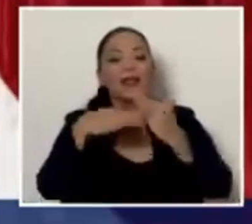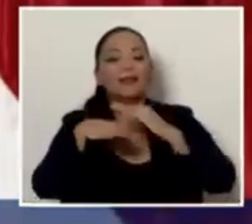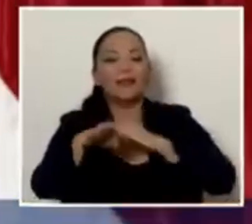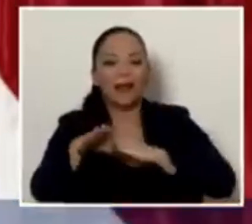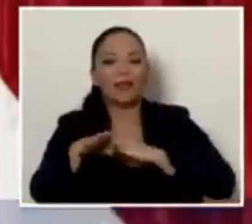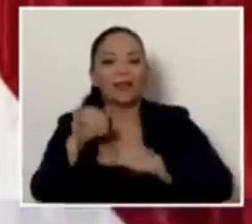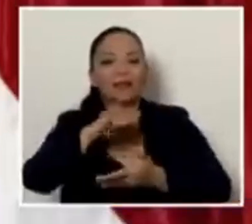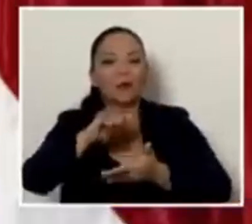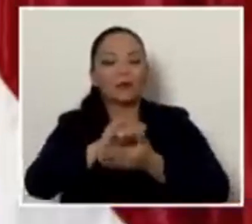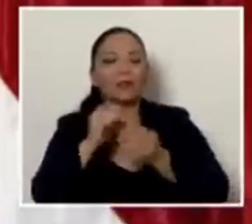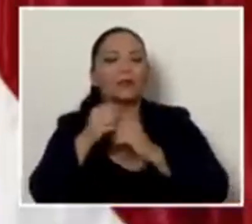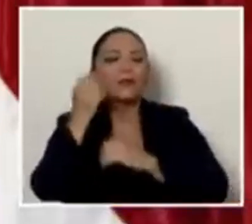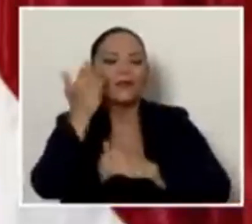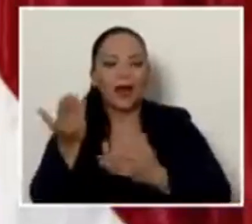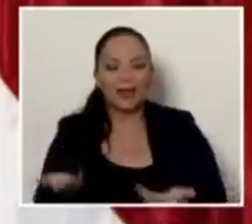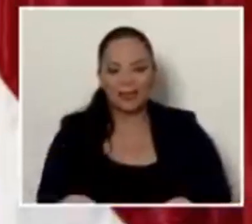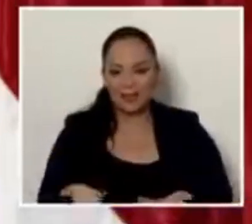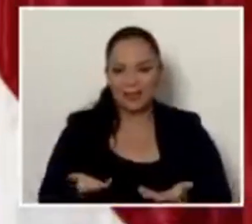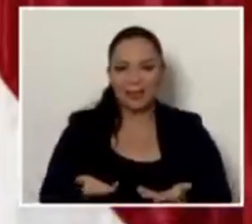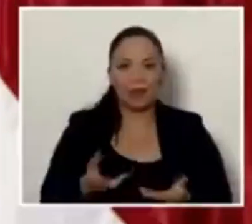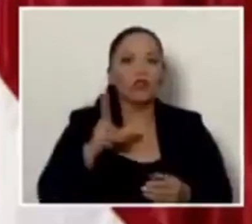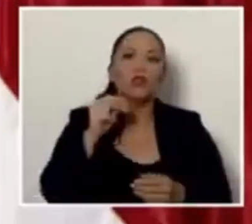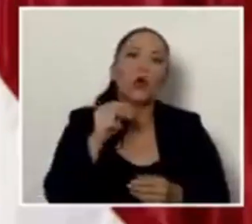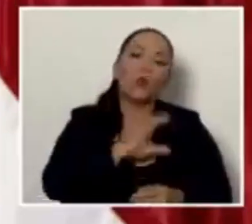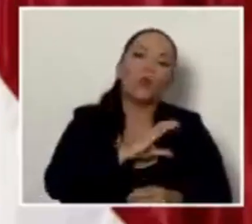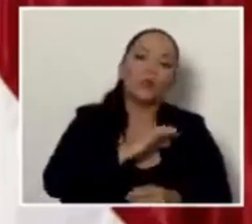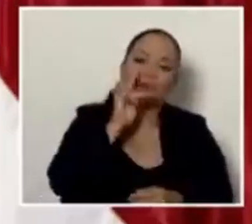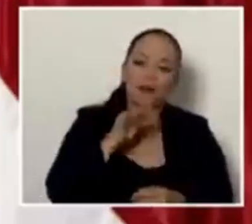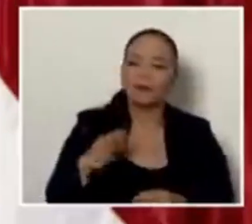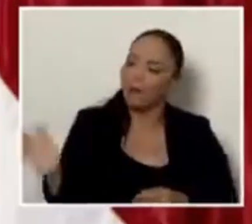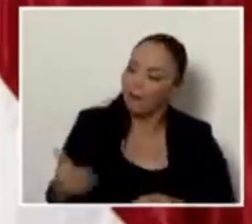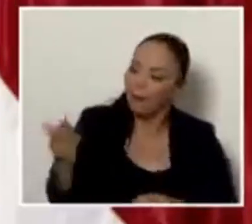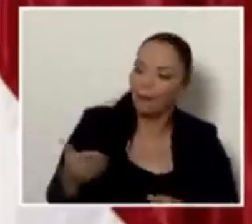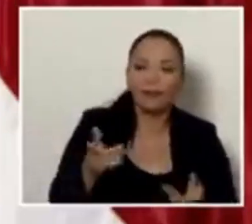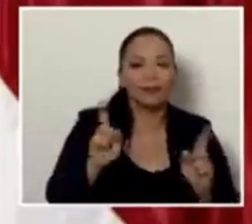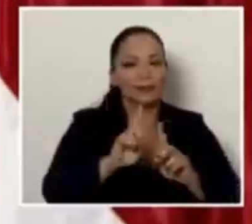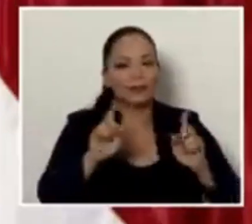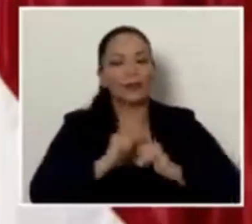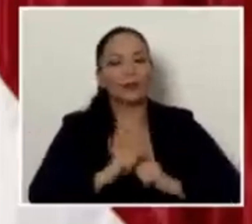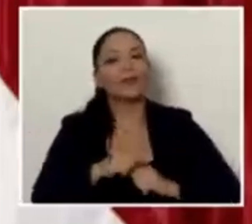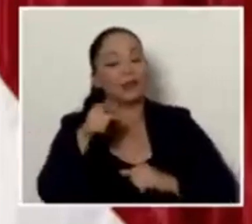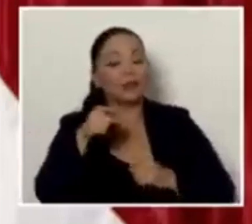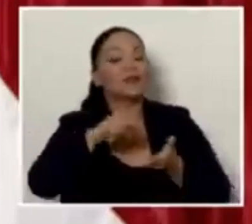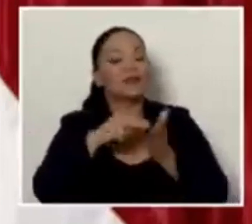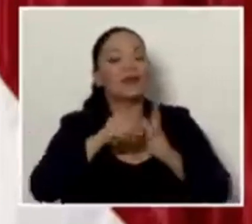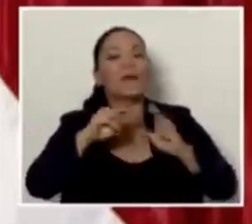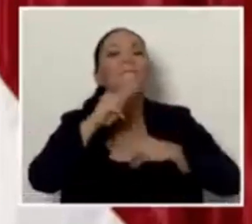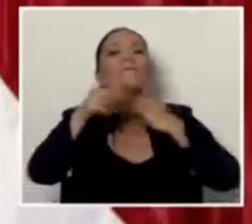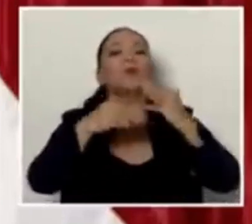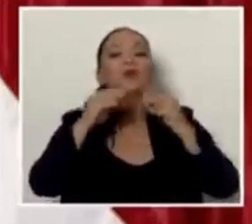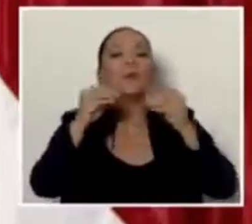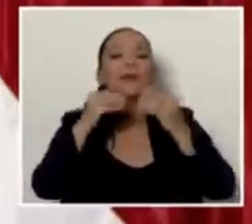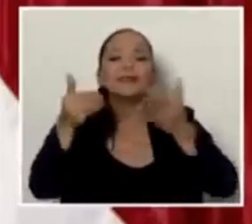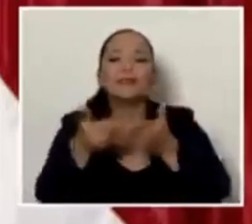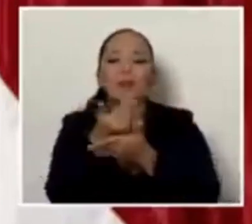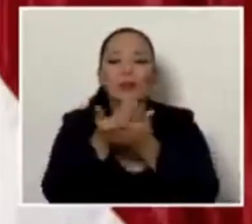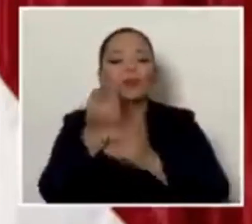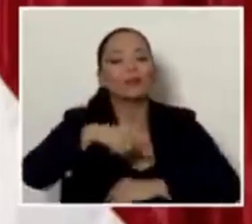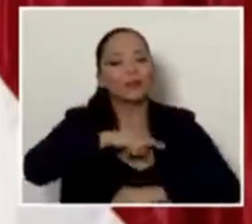un policía viendo. Es el mundo moderno y necesitamos